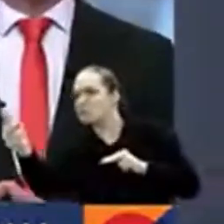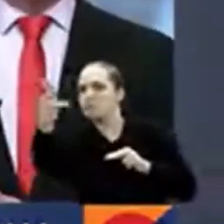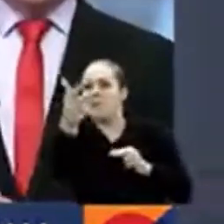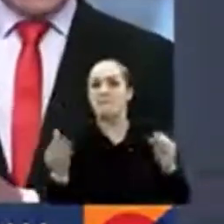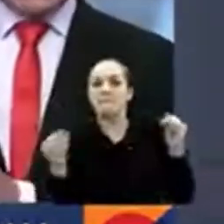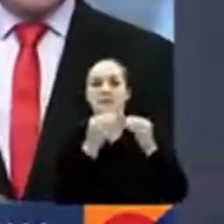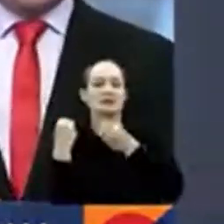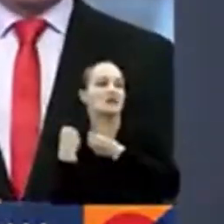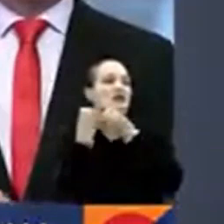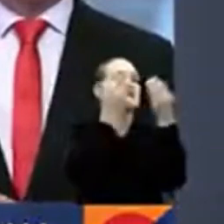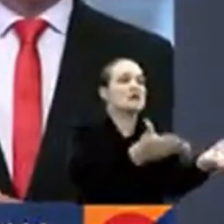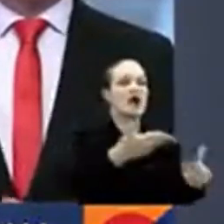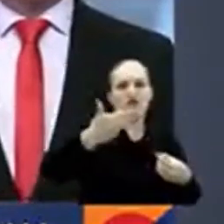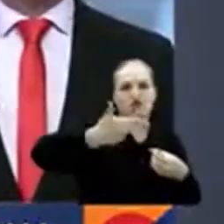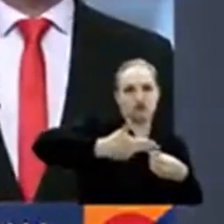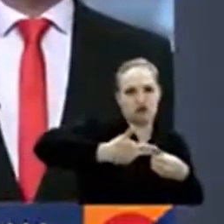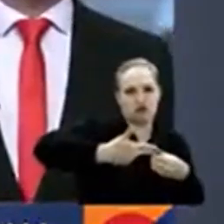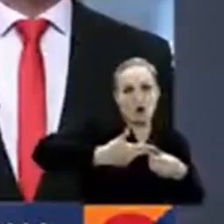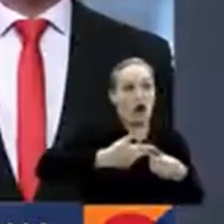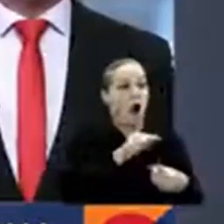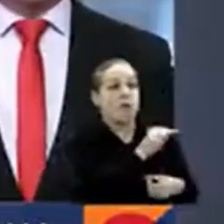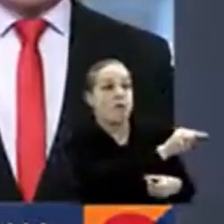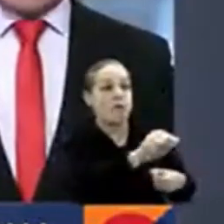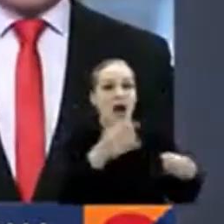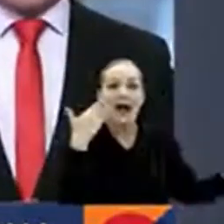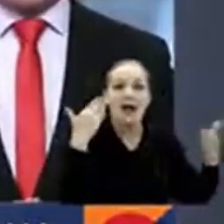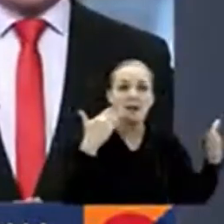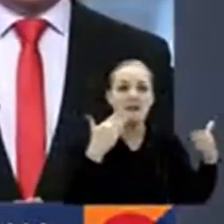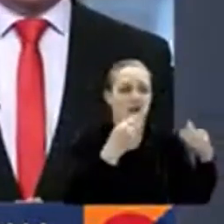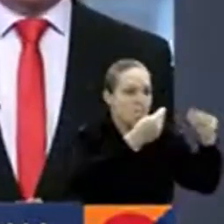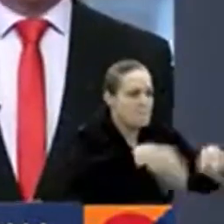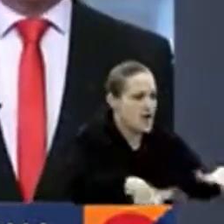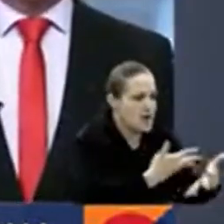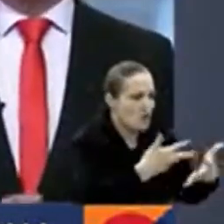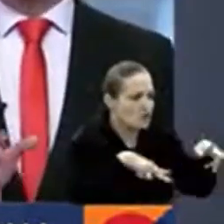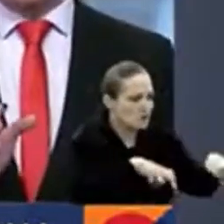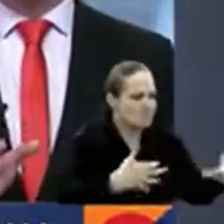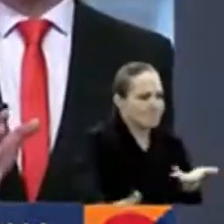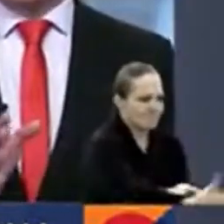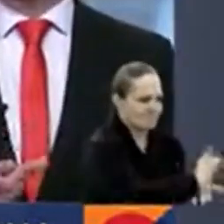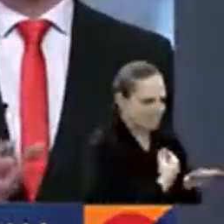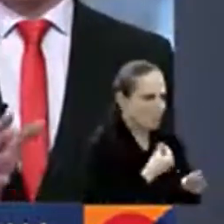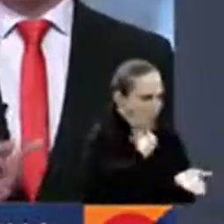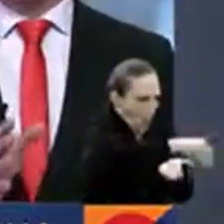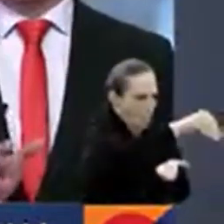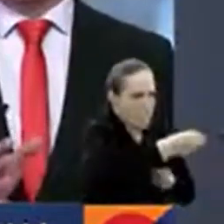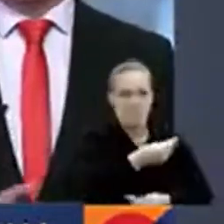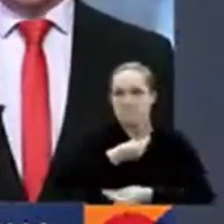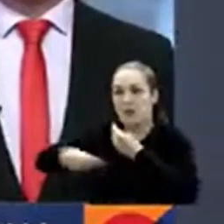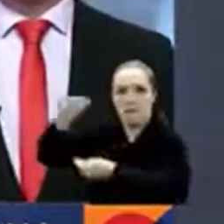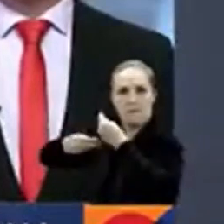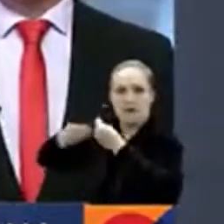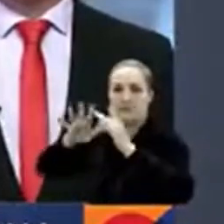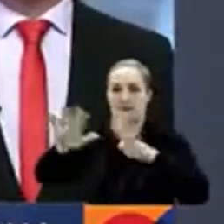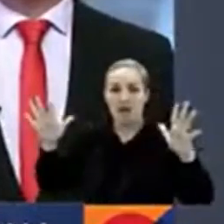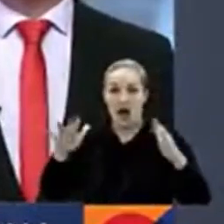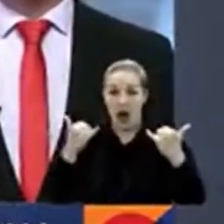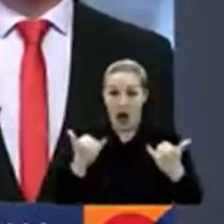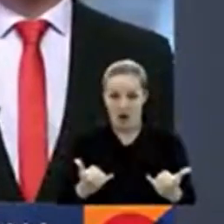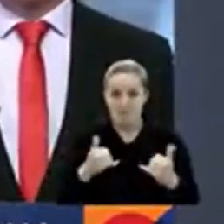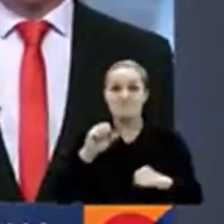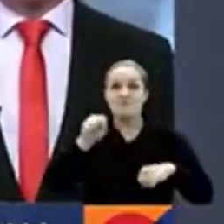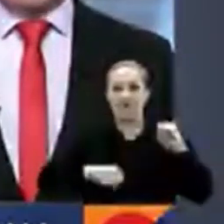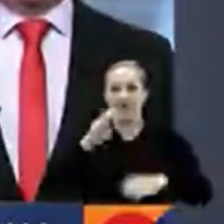de gasolina y la compra de cosechas en la región por parte del Estado. El presidente dijo que no descarta tener que declarar la emergencia